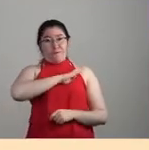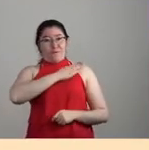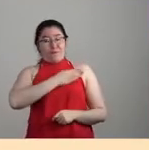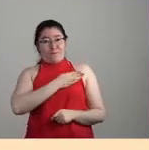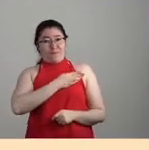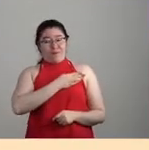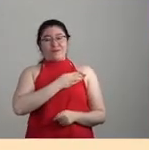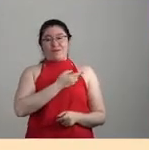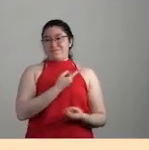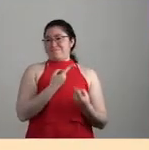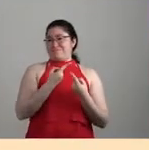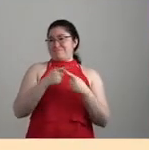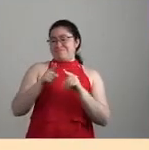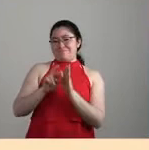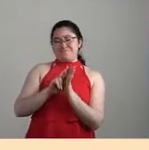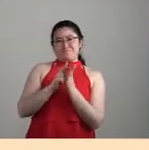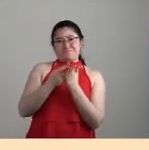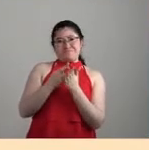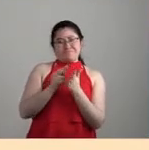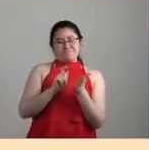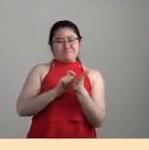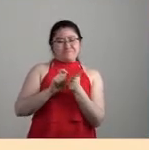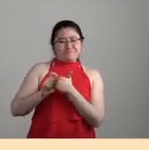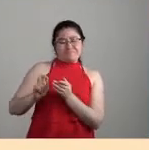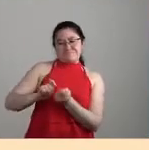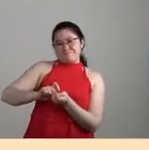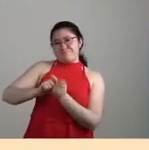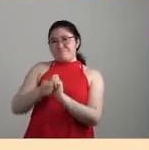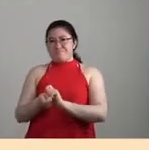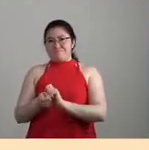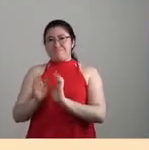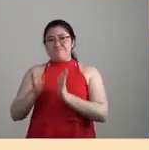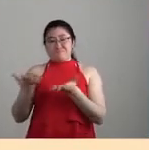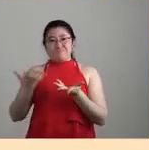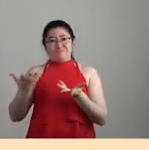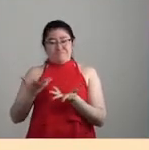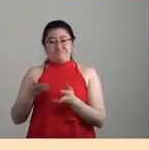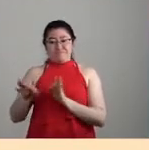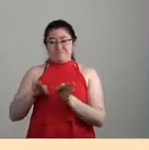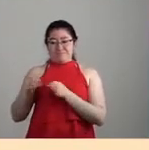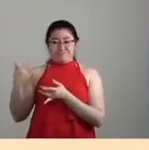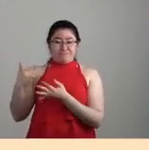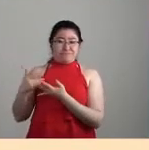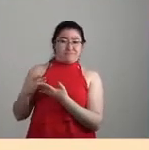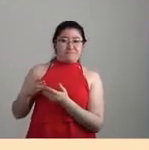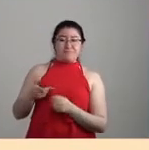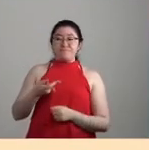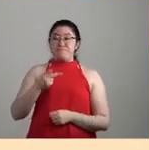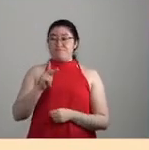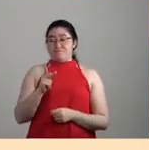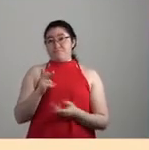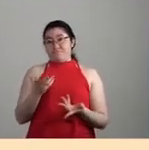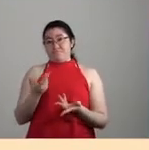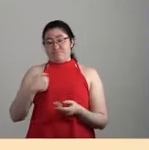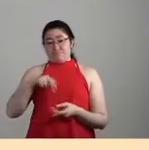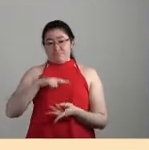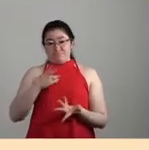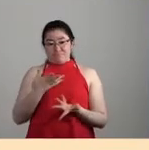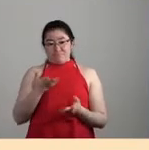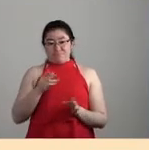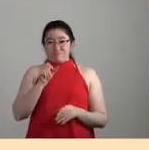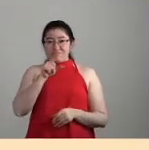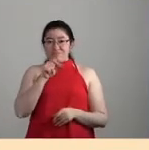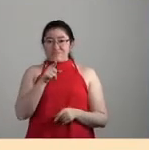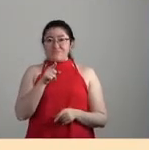esfuerzos de distintas revistas, editoriales, que ya habían hecho ese trabajo. Entonces, de alguna manera nos propusimos